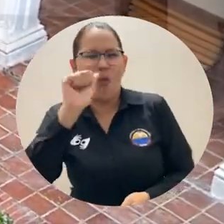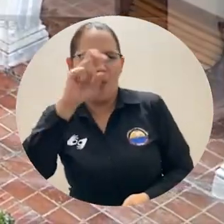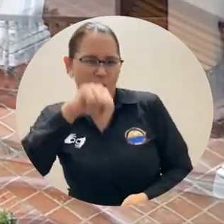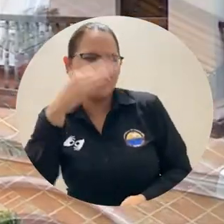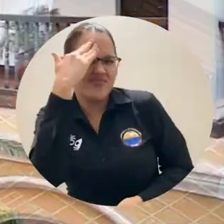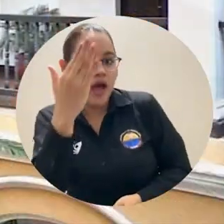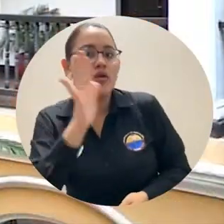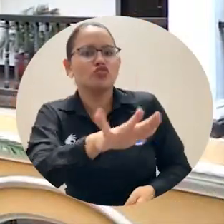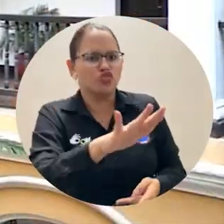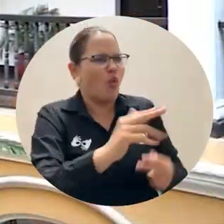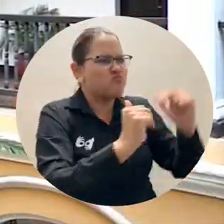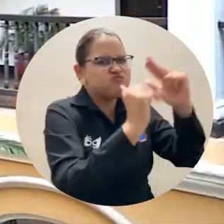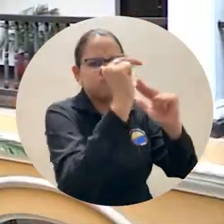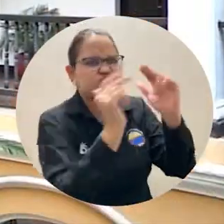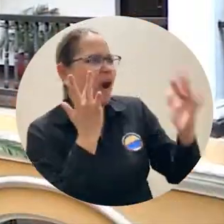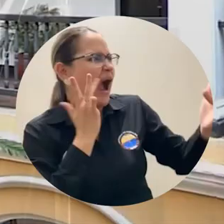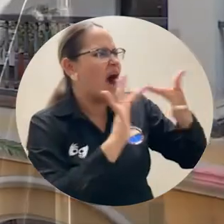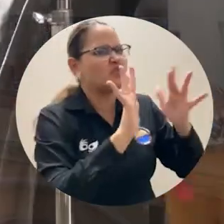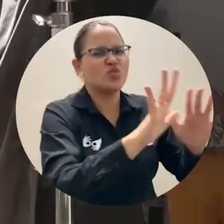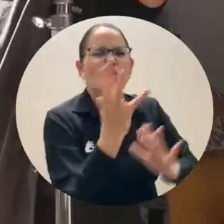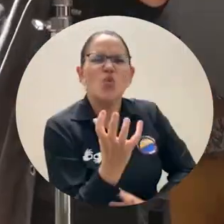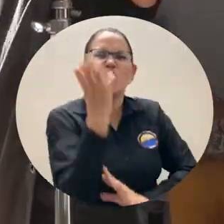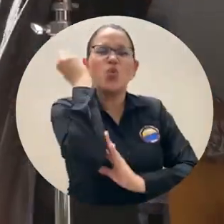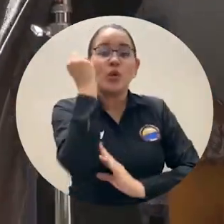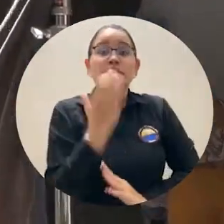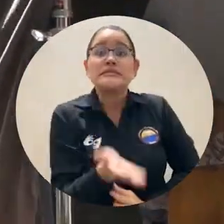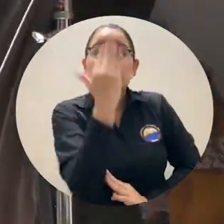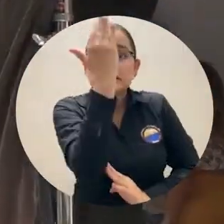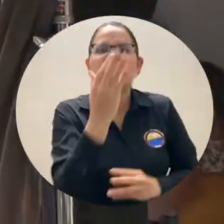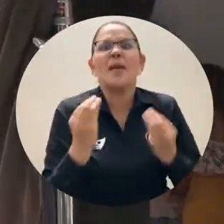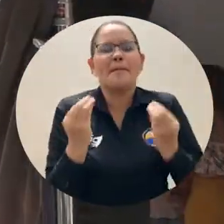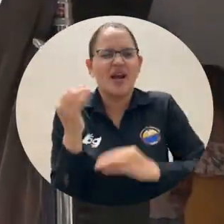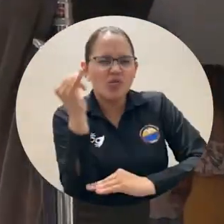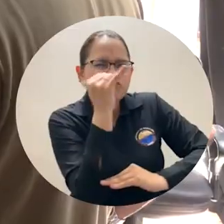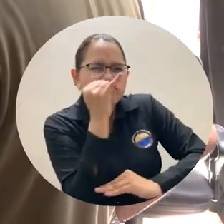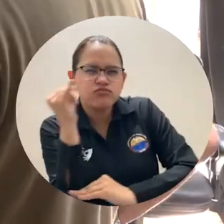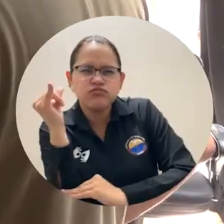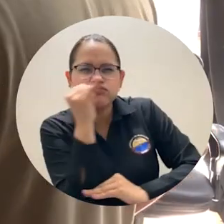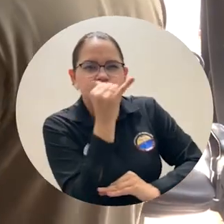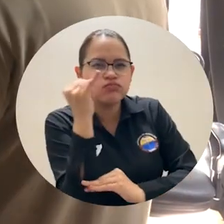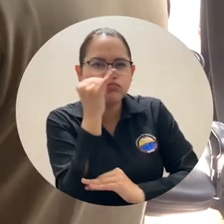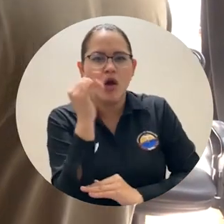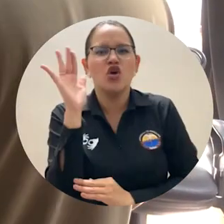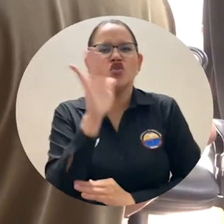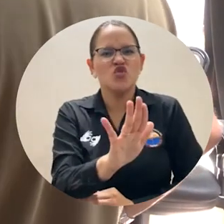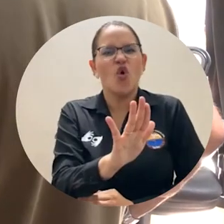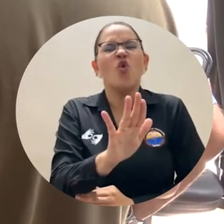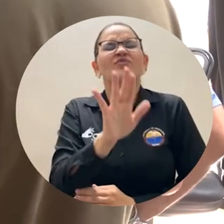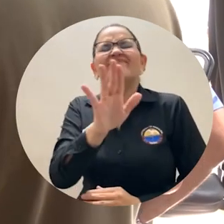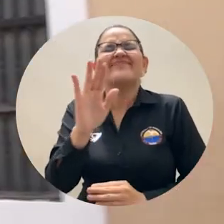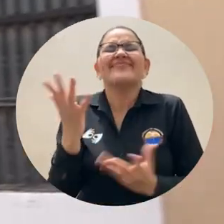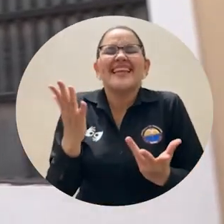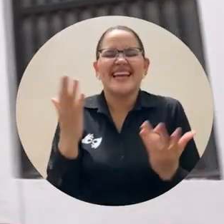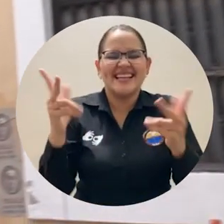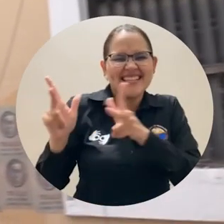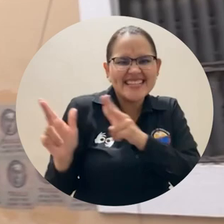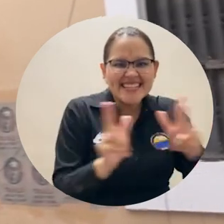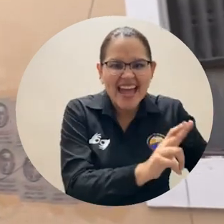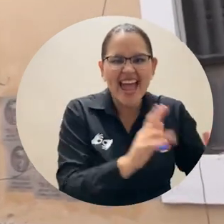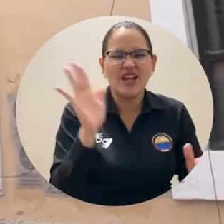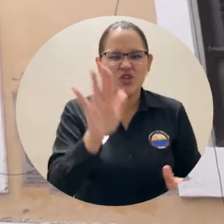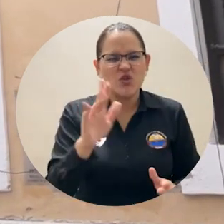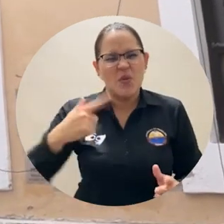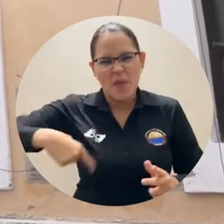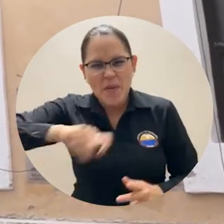arquitectónica que se convirtió en una de las locaciones idóneas para el rodaje de la serie Hispano-Argentina en el Caribe Colombiano. Lo que nosotros